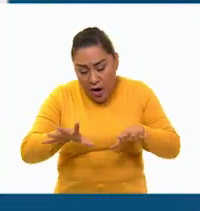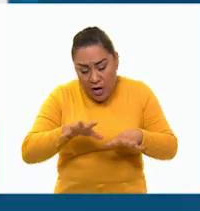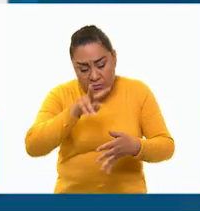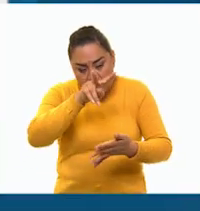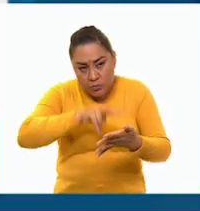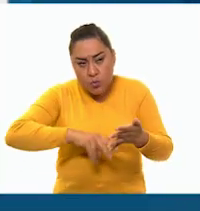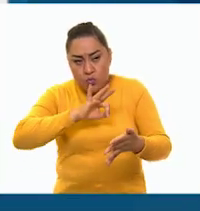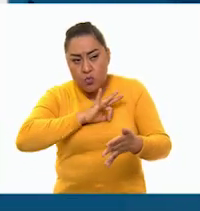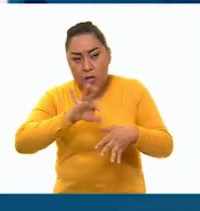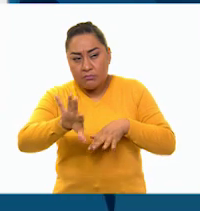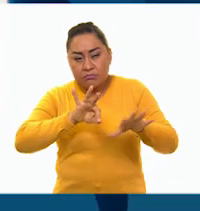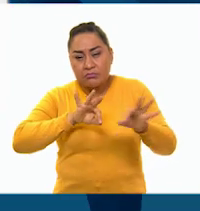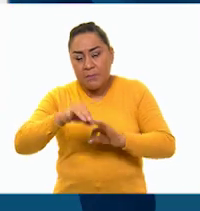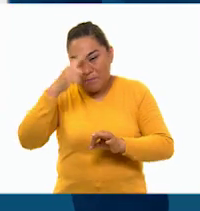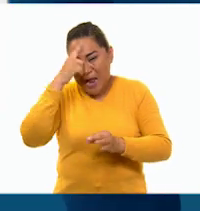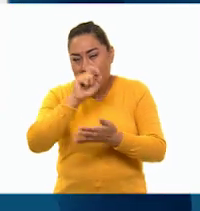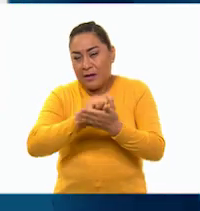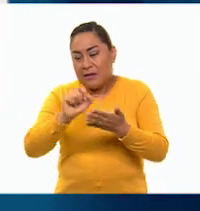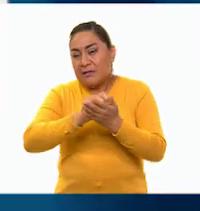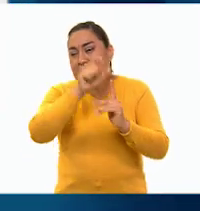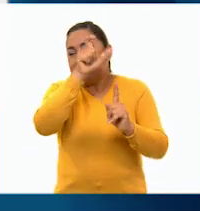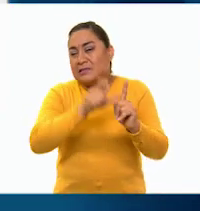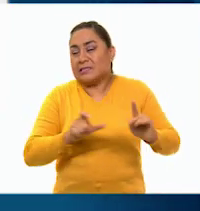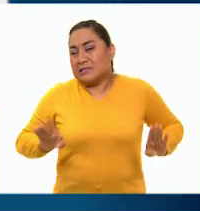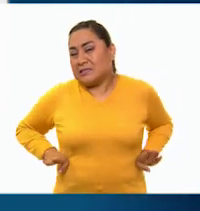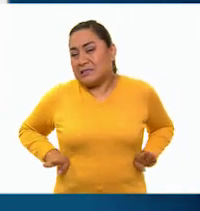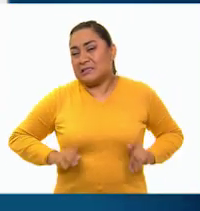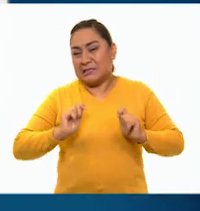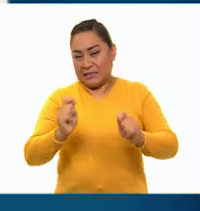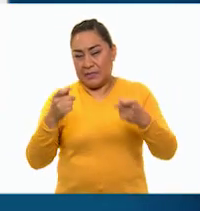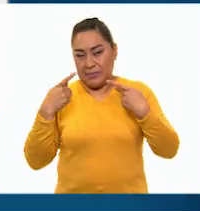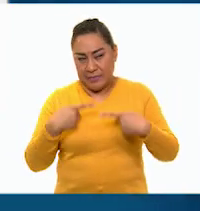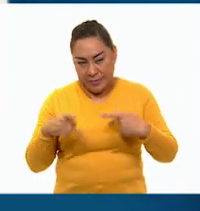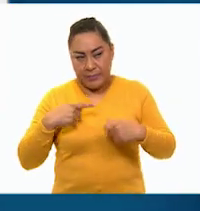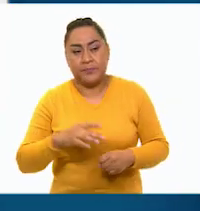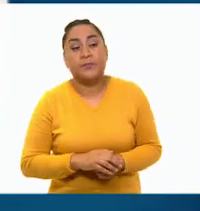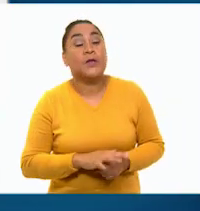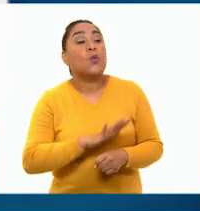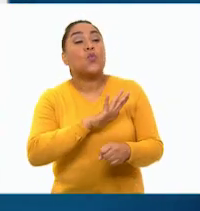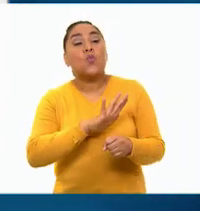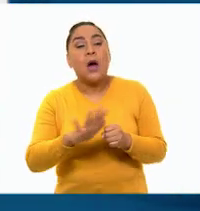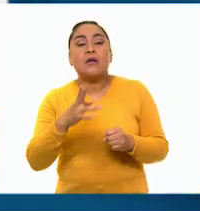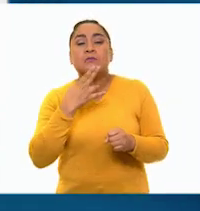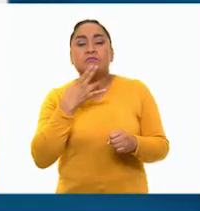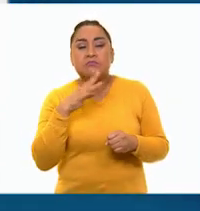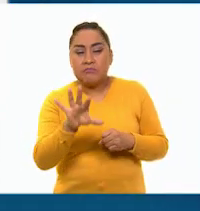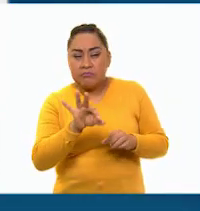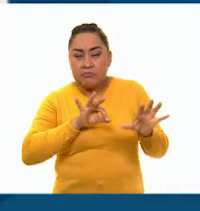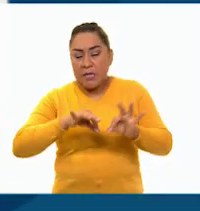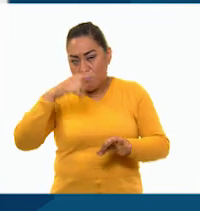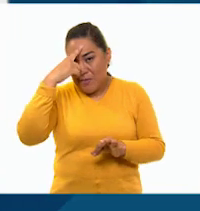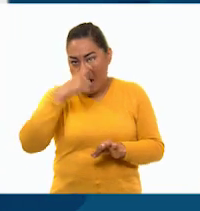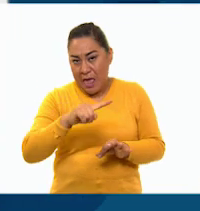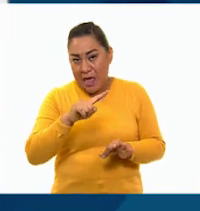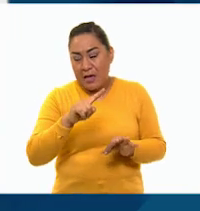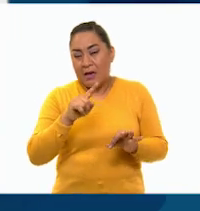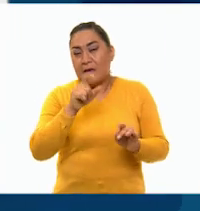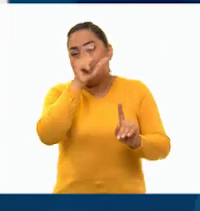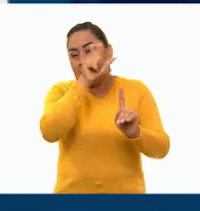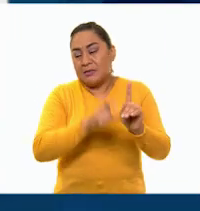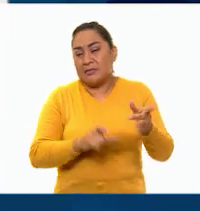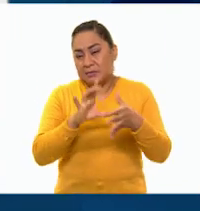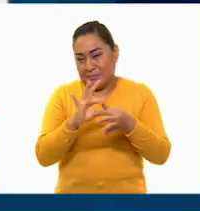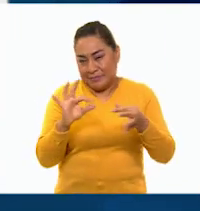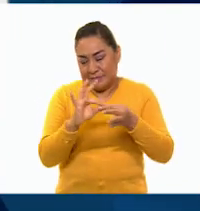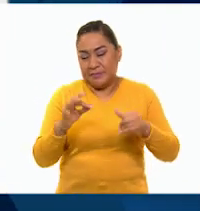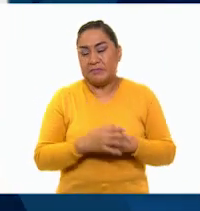personaje? Y la tercera sería... ¿Cuáles son los detalles que podemos utilizar en nuestra descripción? Ah, pues yo creo que sobre la